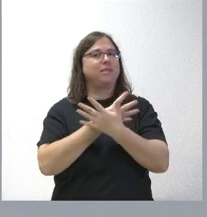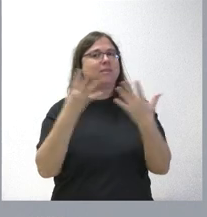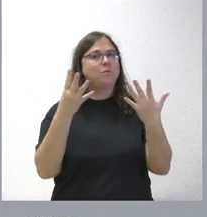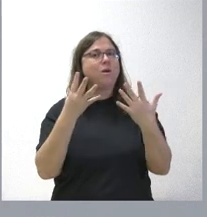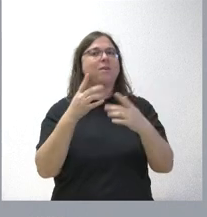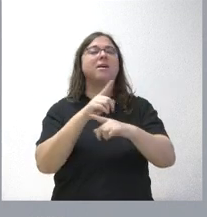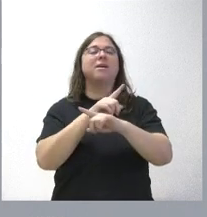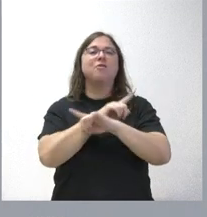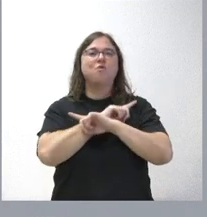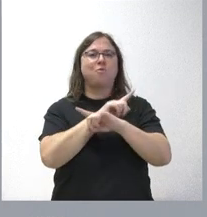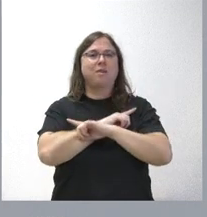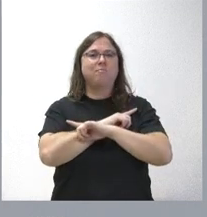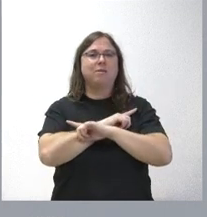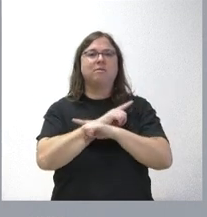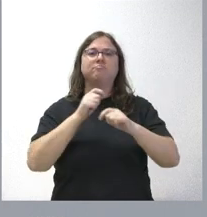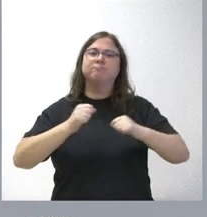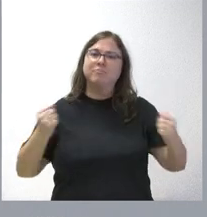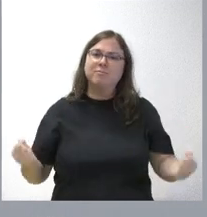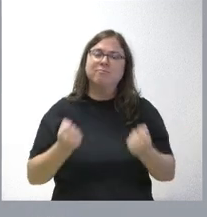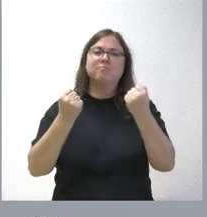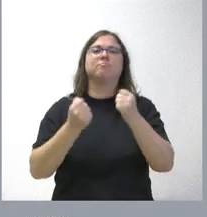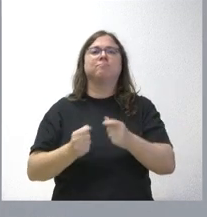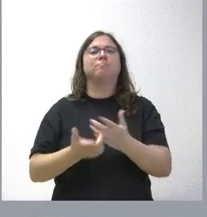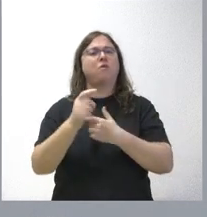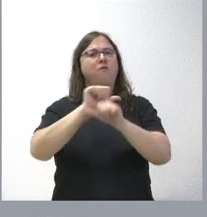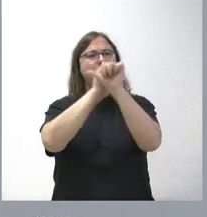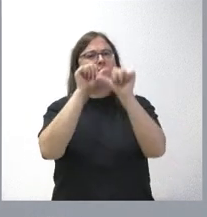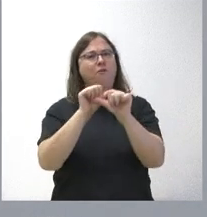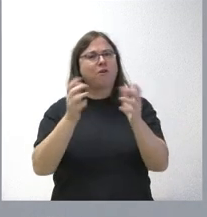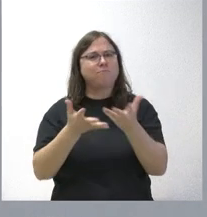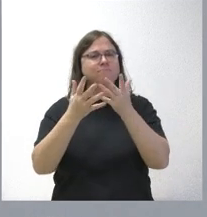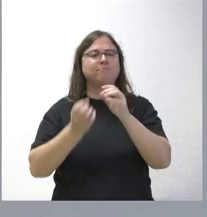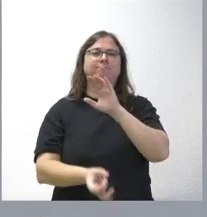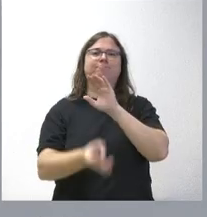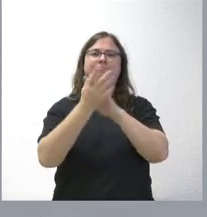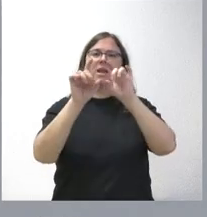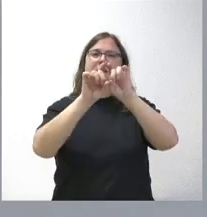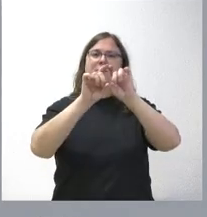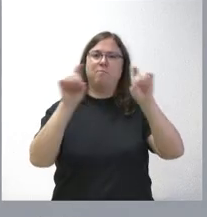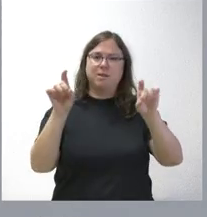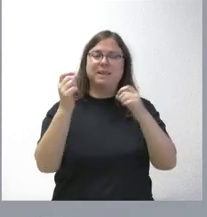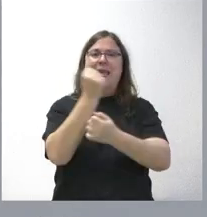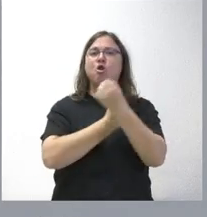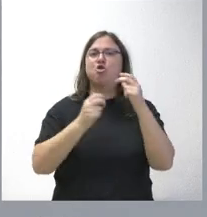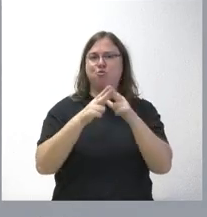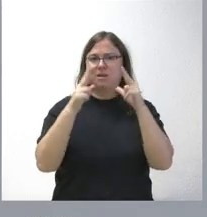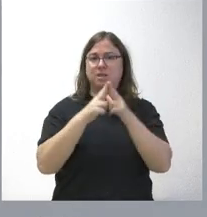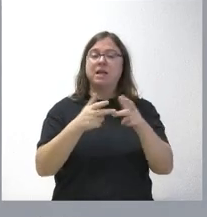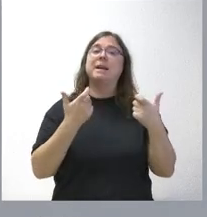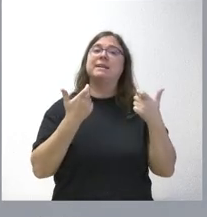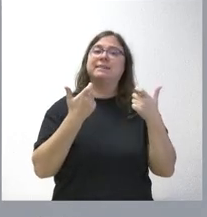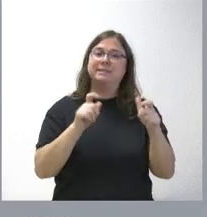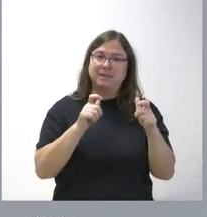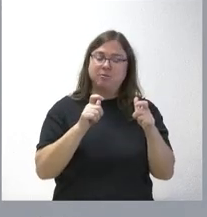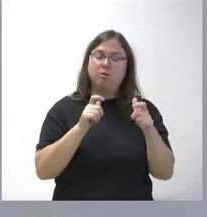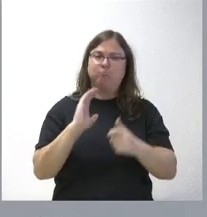Va a contribuir a fortalecer, impulsar y difundir distintas fórmulas de emprendimiento de economía social. un sector con gran